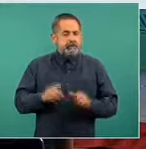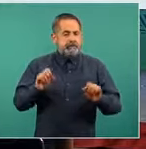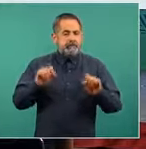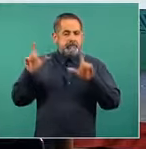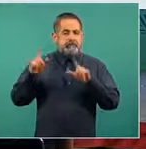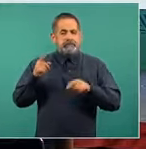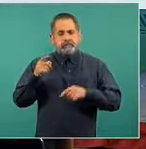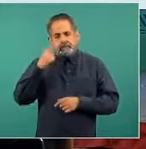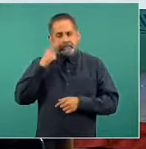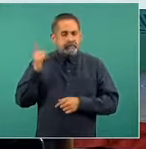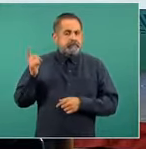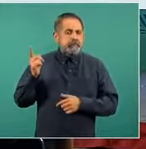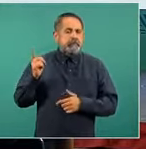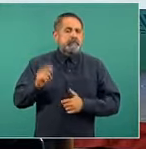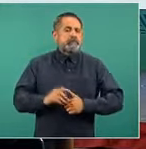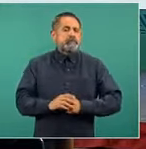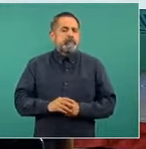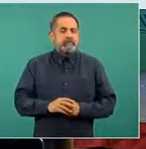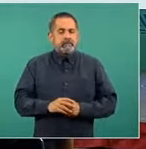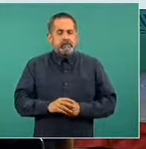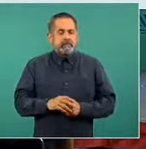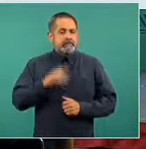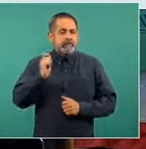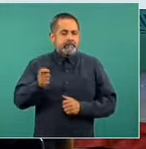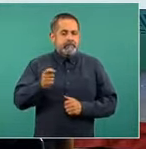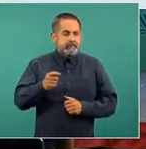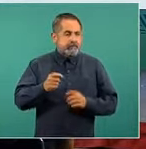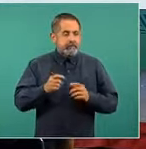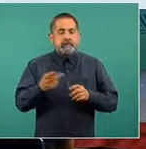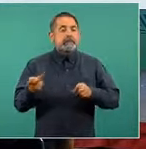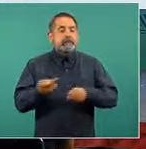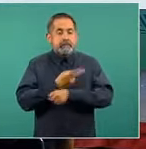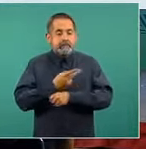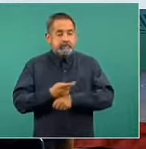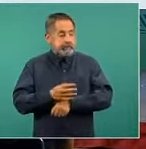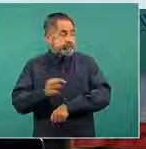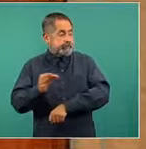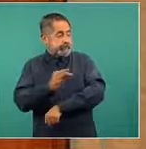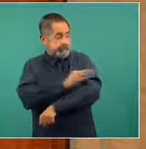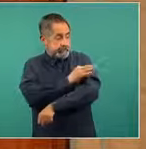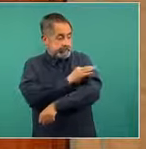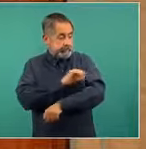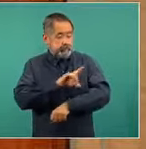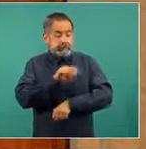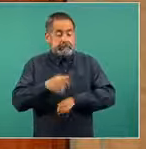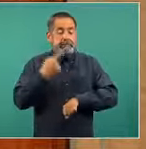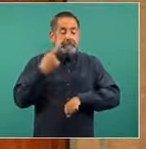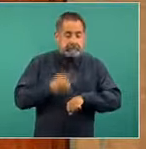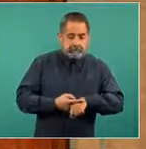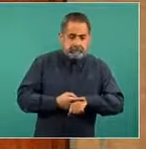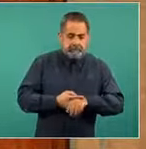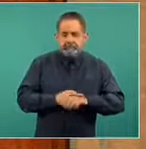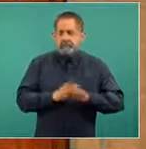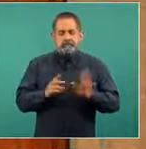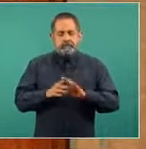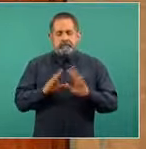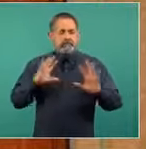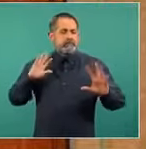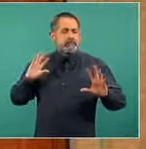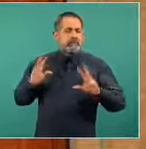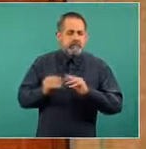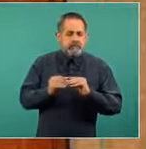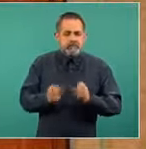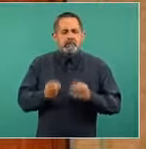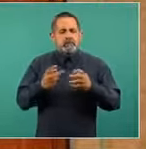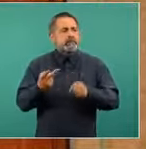Como siempre, los eventos supuestamente asociados a vacunación e inmunización. Esto es un acumulado, es lo que